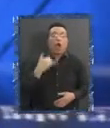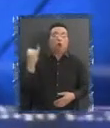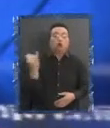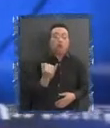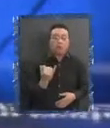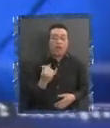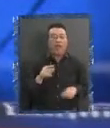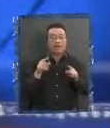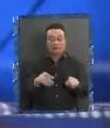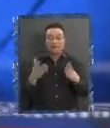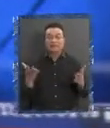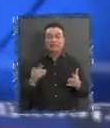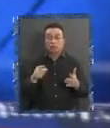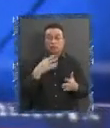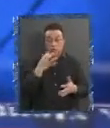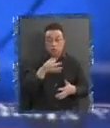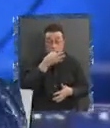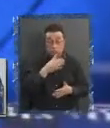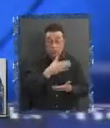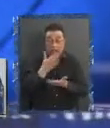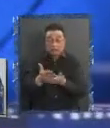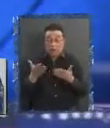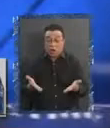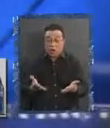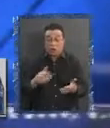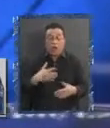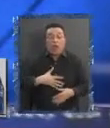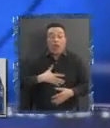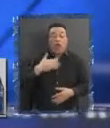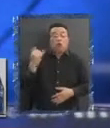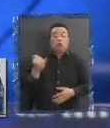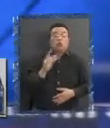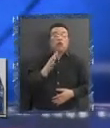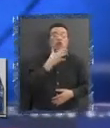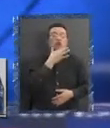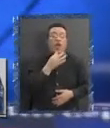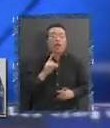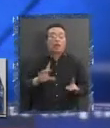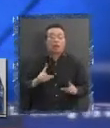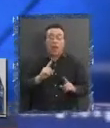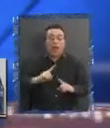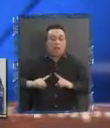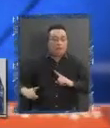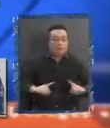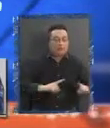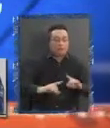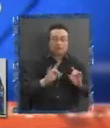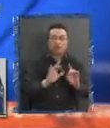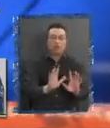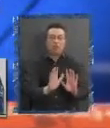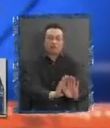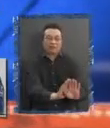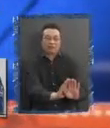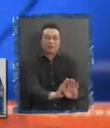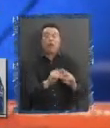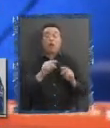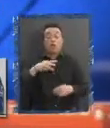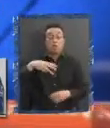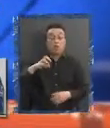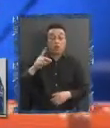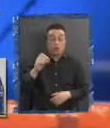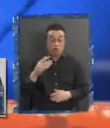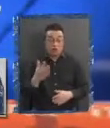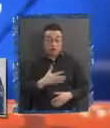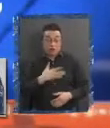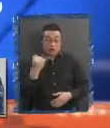concepto de autonomía Que nosotros hemos utilizado Hasta ahora Es una autonomía Simplemente administrativa ¿No? En rigor El modelo de autonomía Propuesto